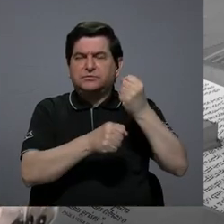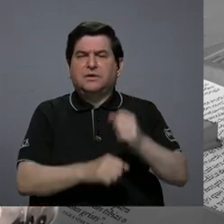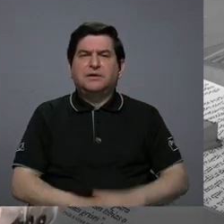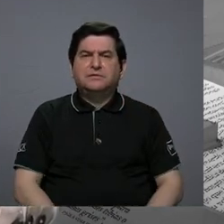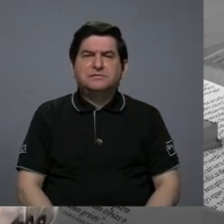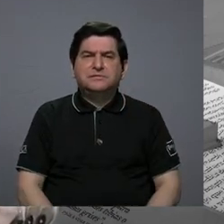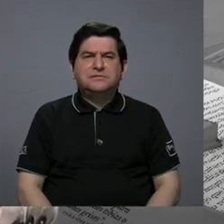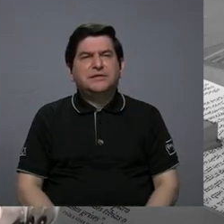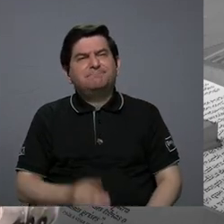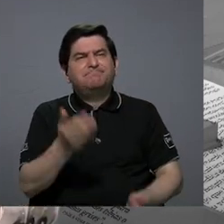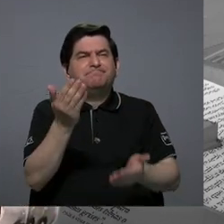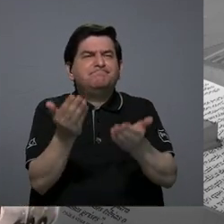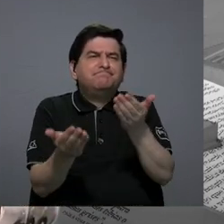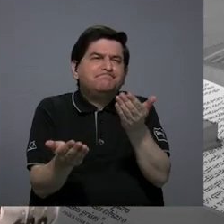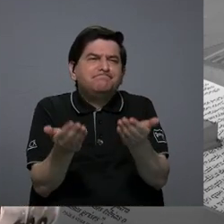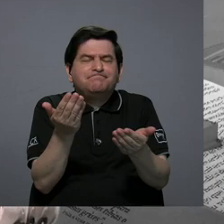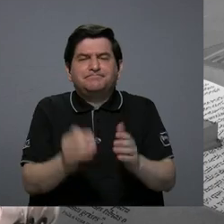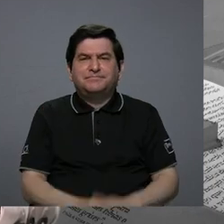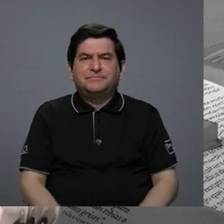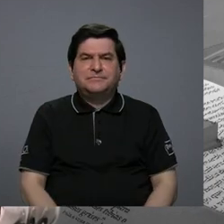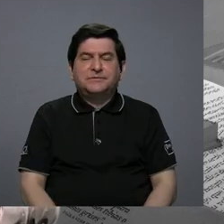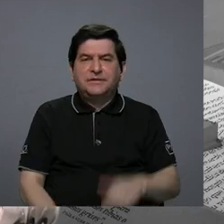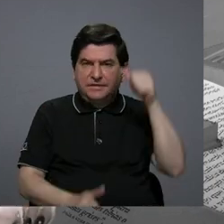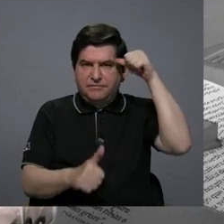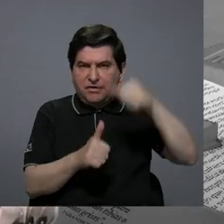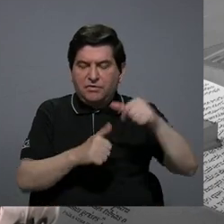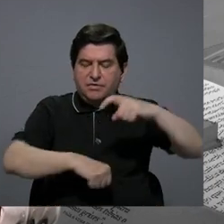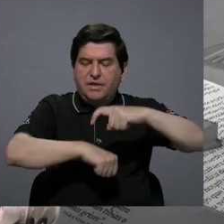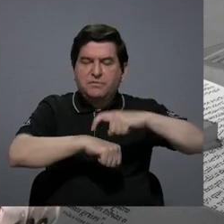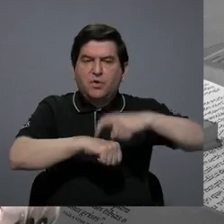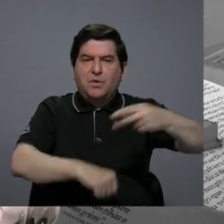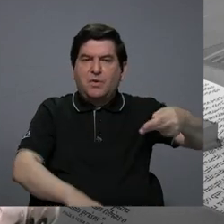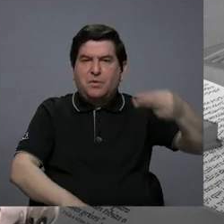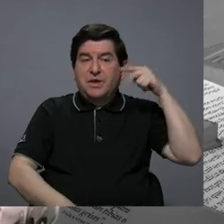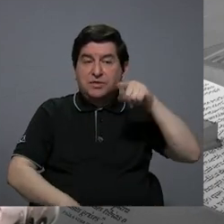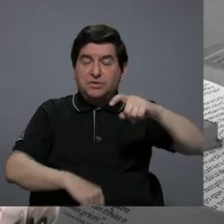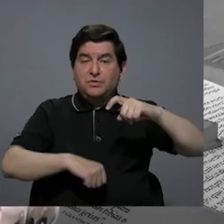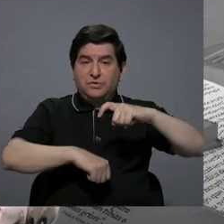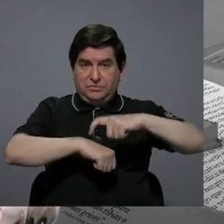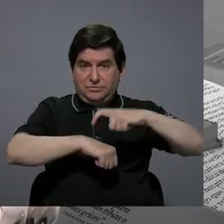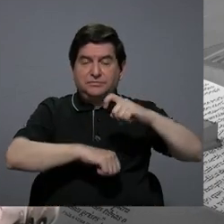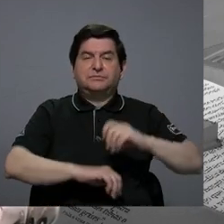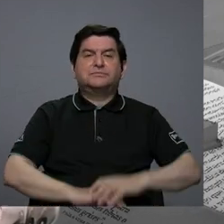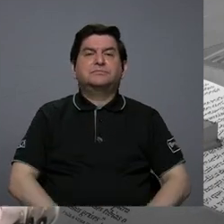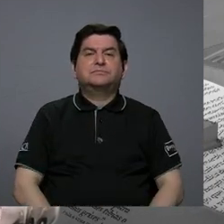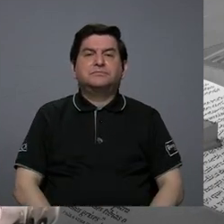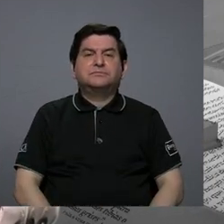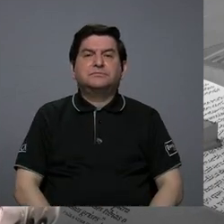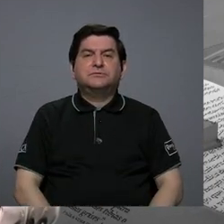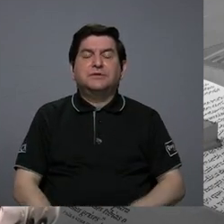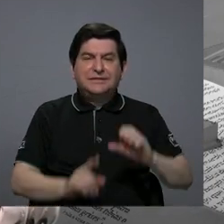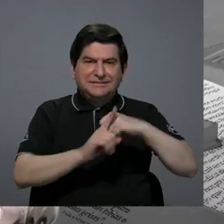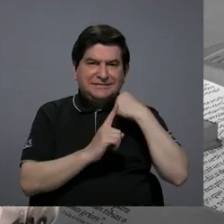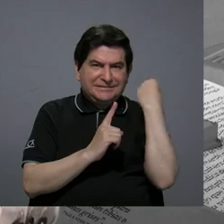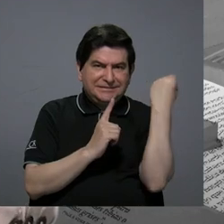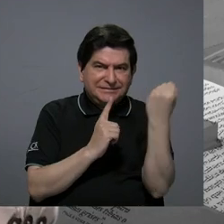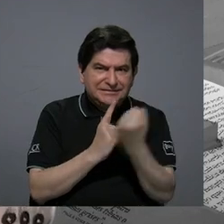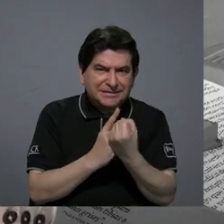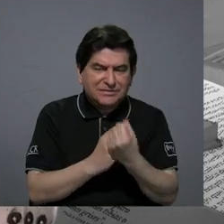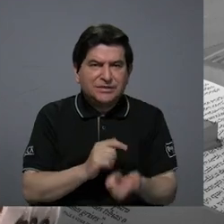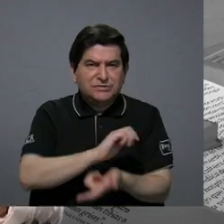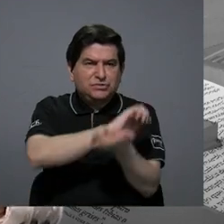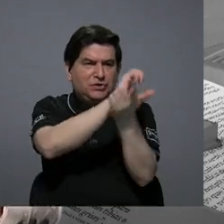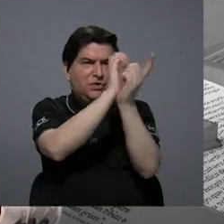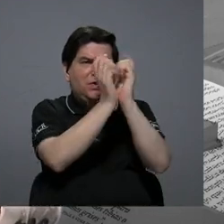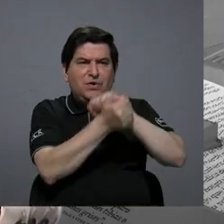un poco teniendo en cuenta el momento histórico que se estaba viviendo, que era un momento de